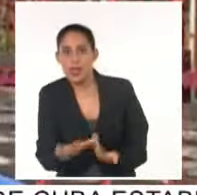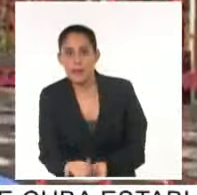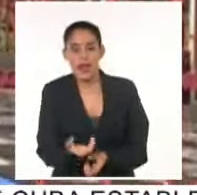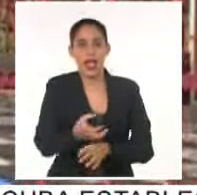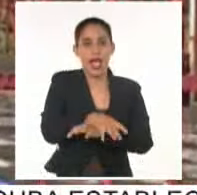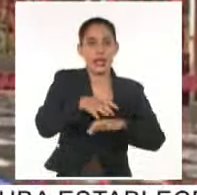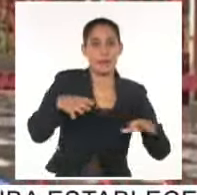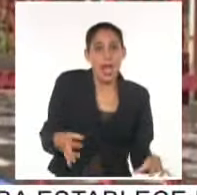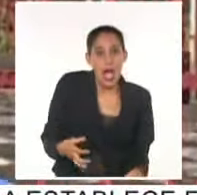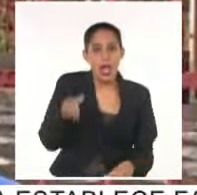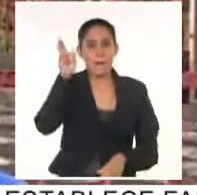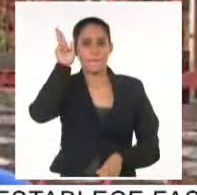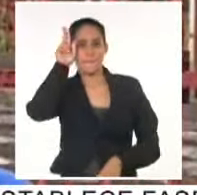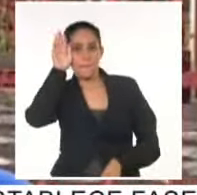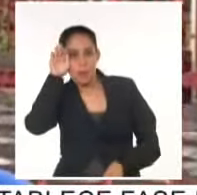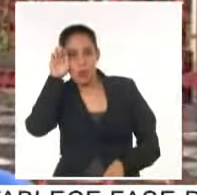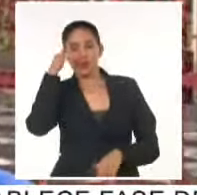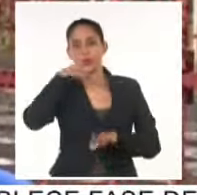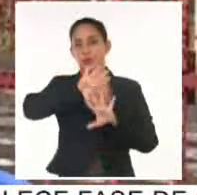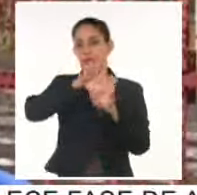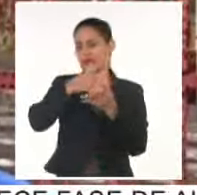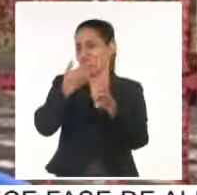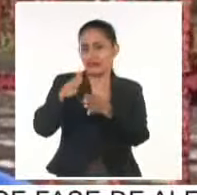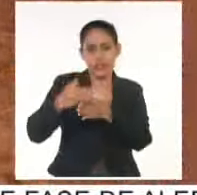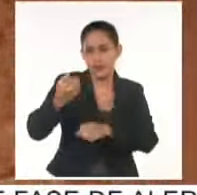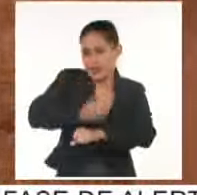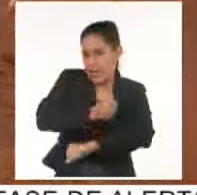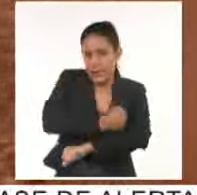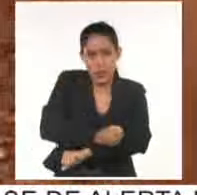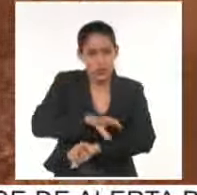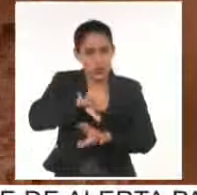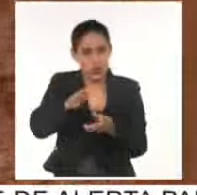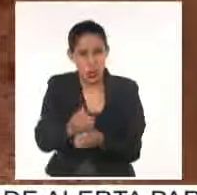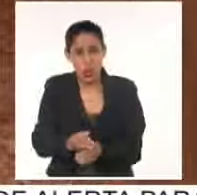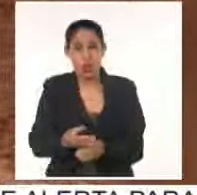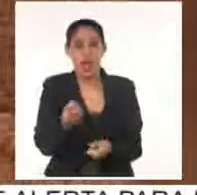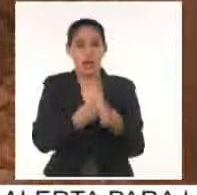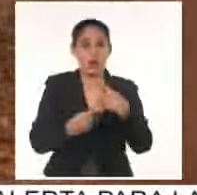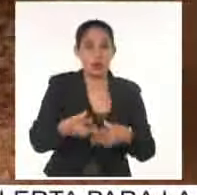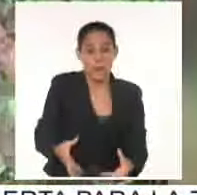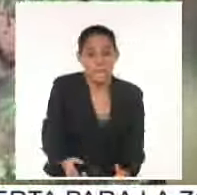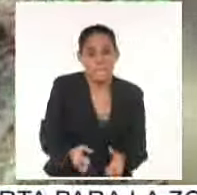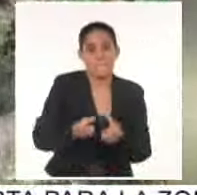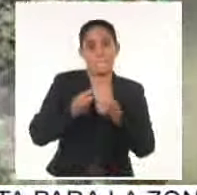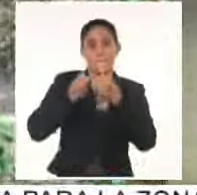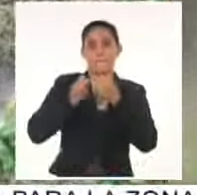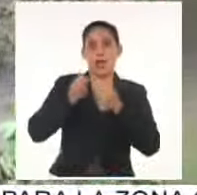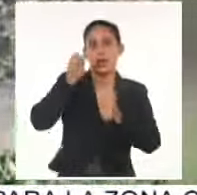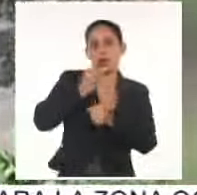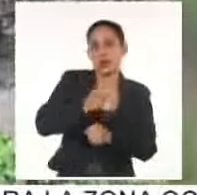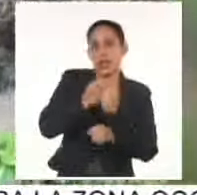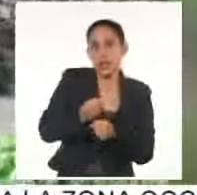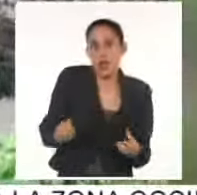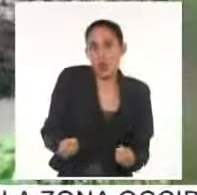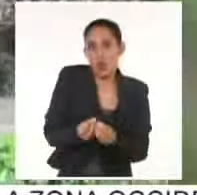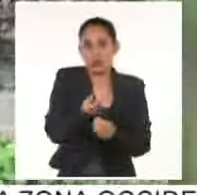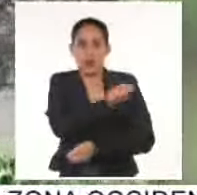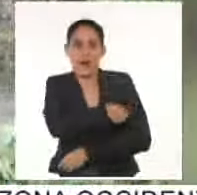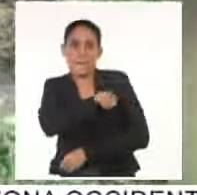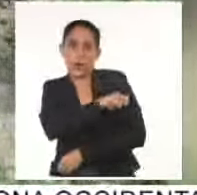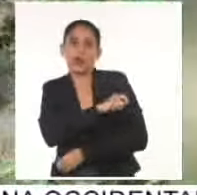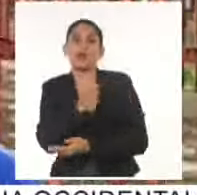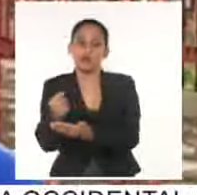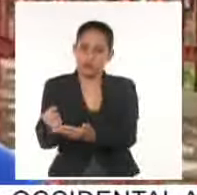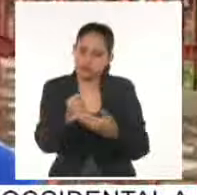llegar a los lugares y los trabajos los hemos realizado a mano con el apoyo y concurso del pueblo, que ha colaborado mucho. Todo